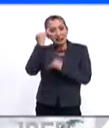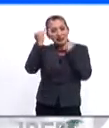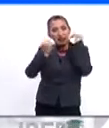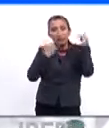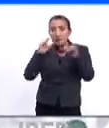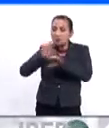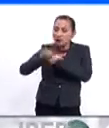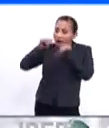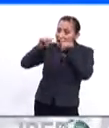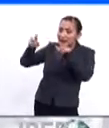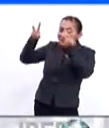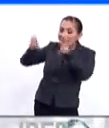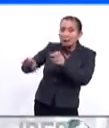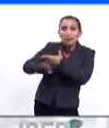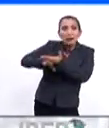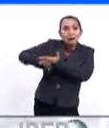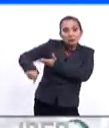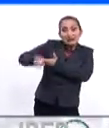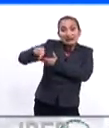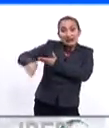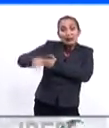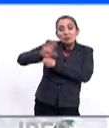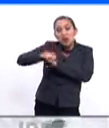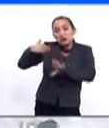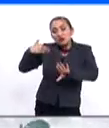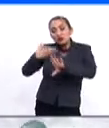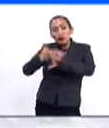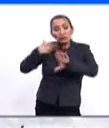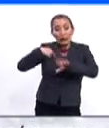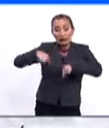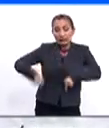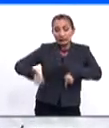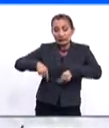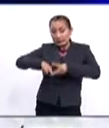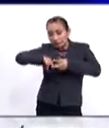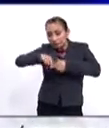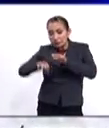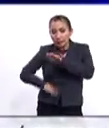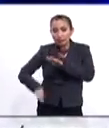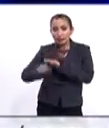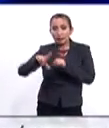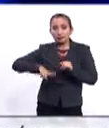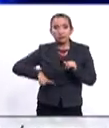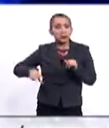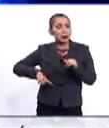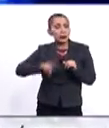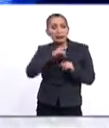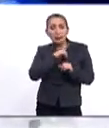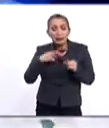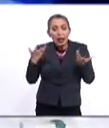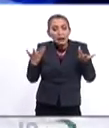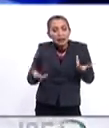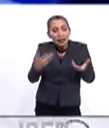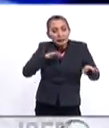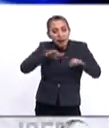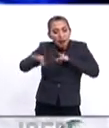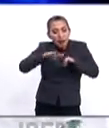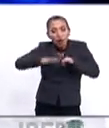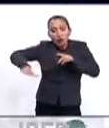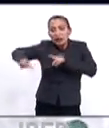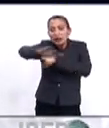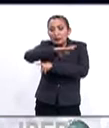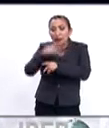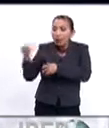y enfocar más en el tema de prevención y atacar el problema desde la raíz. El gobierno tiene que generar las condiciones, el